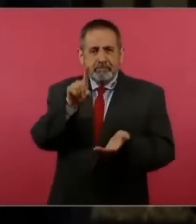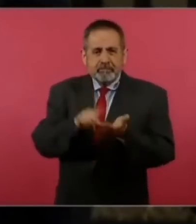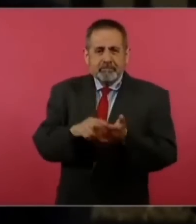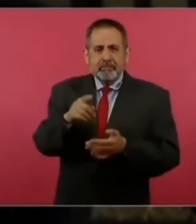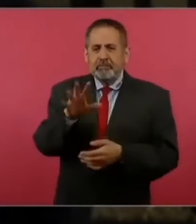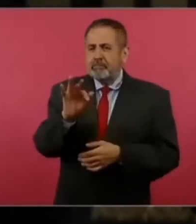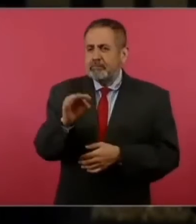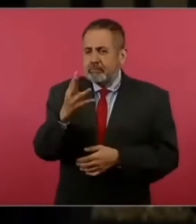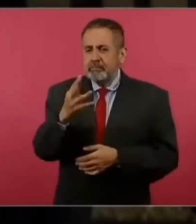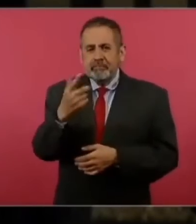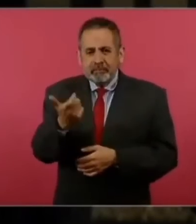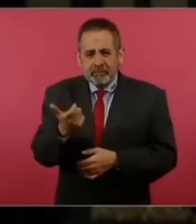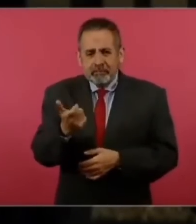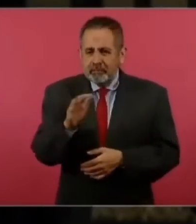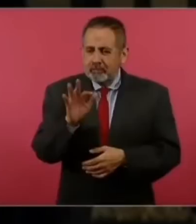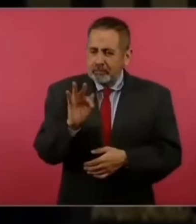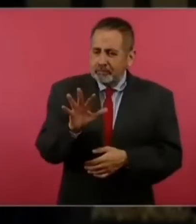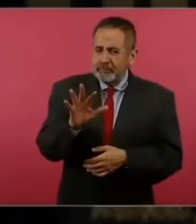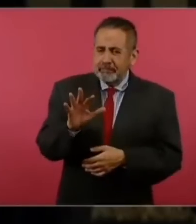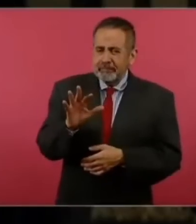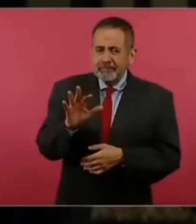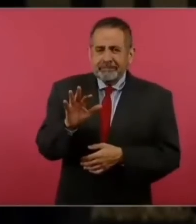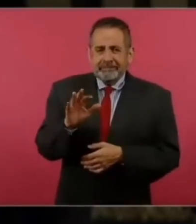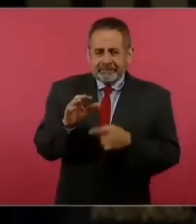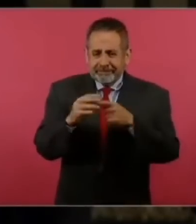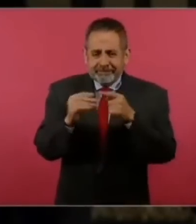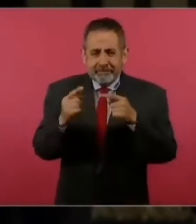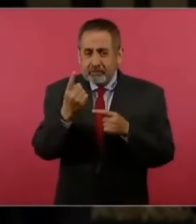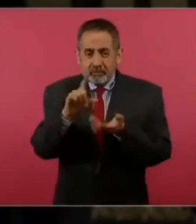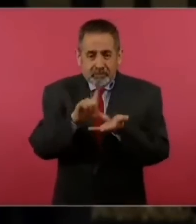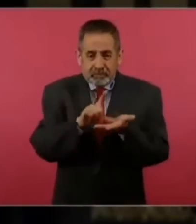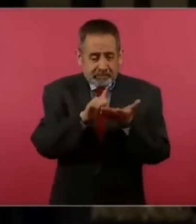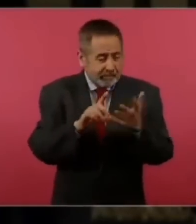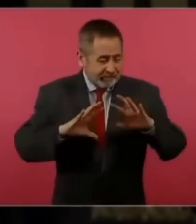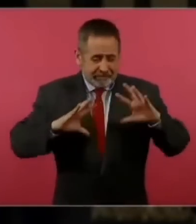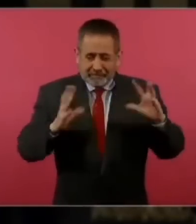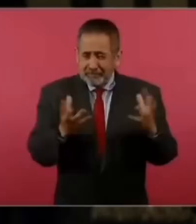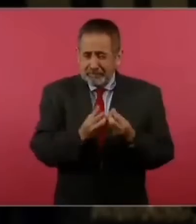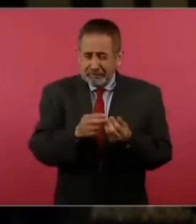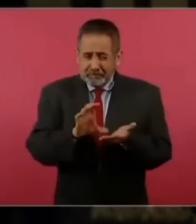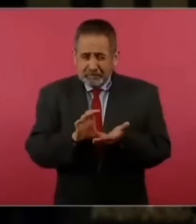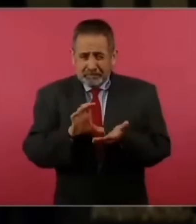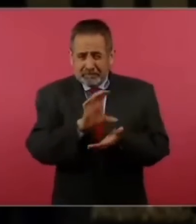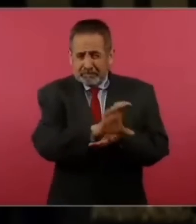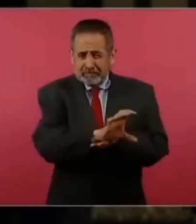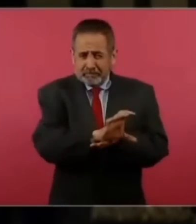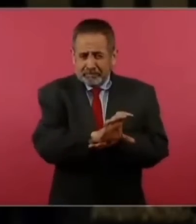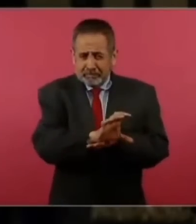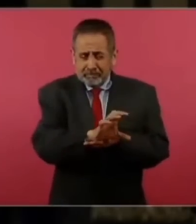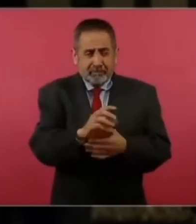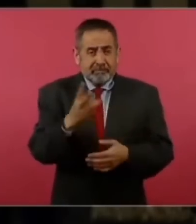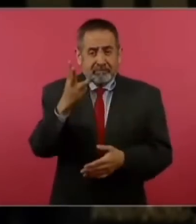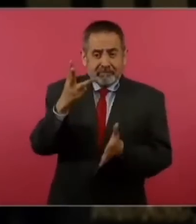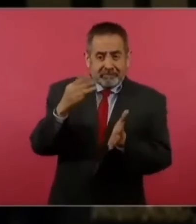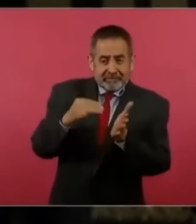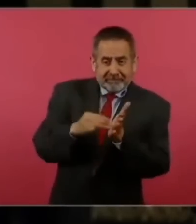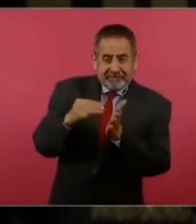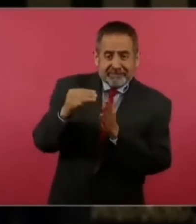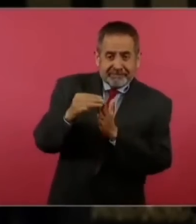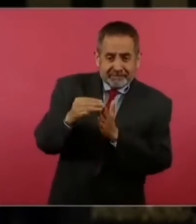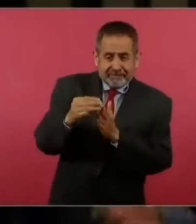pesos con 95 centavos por litro dando un costo de perdón 3 millones